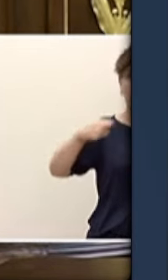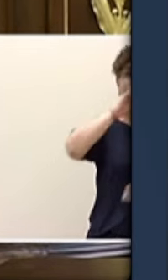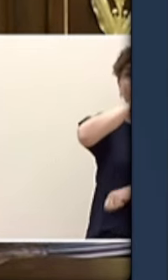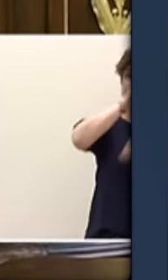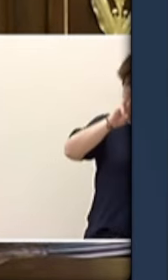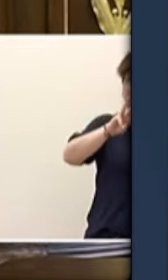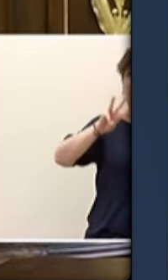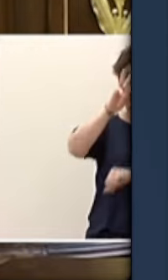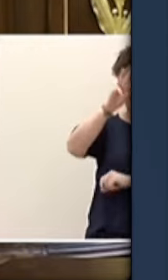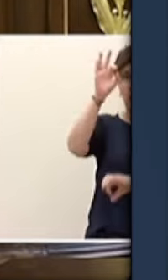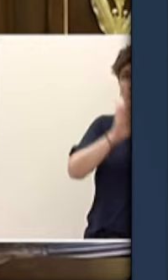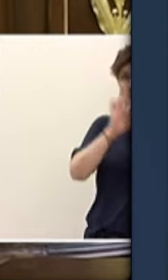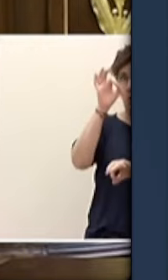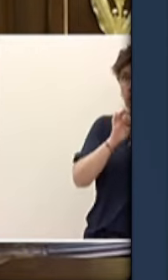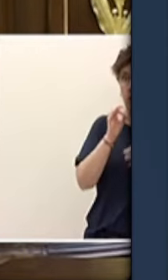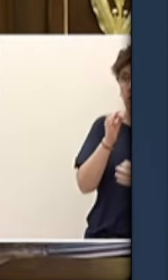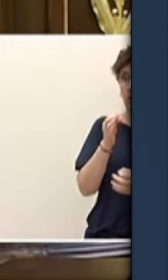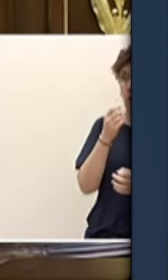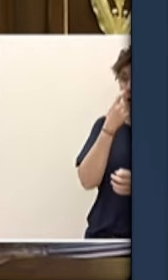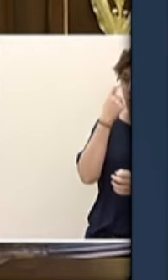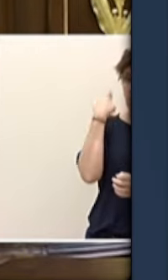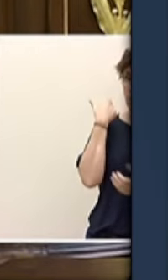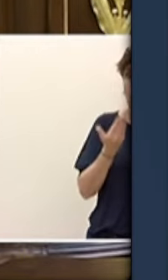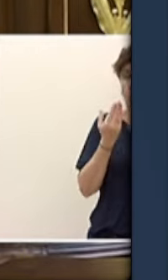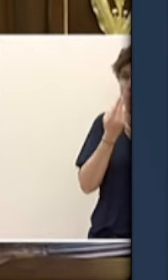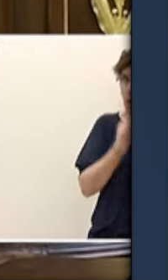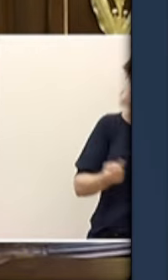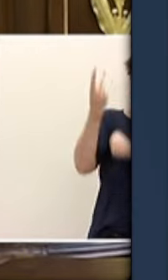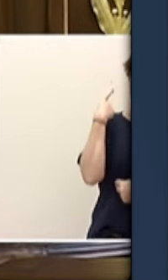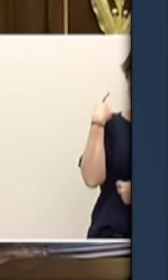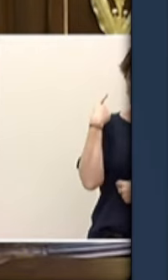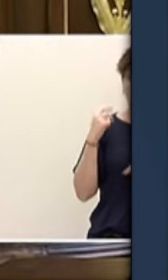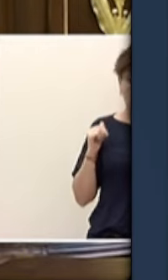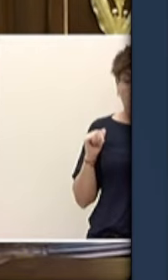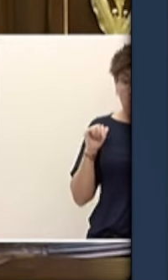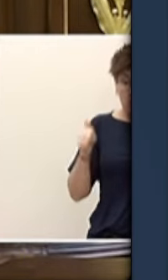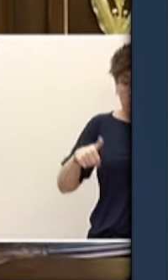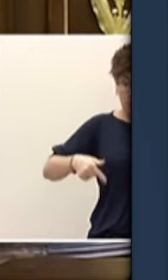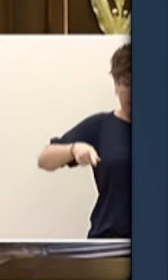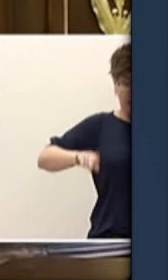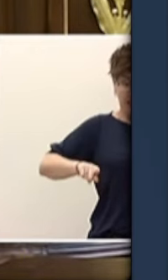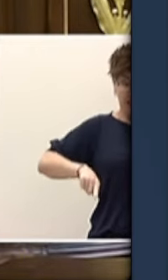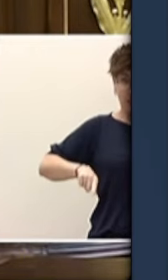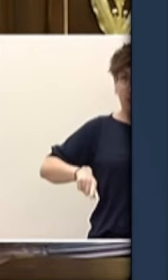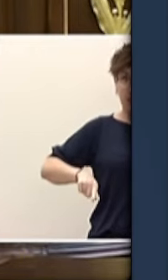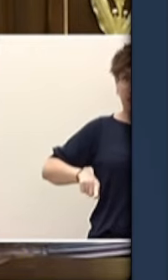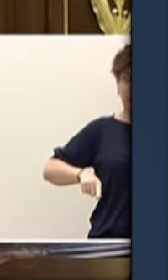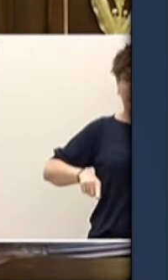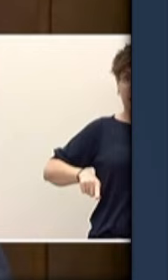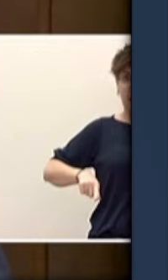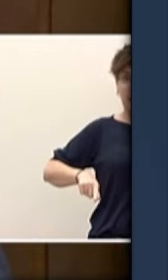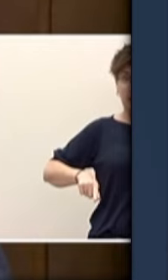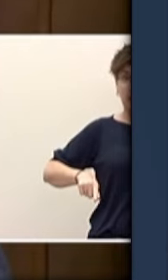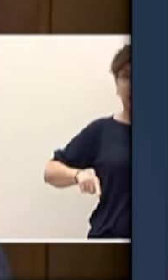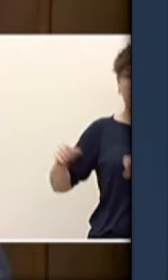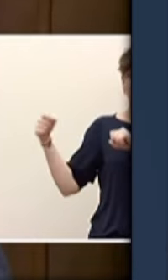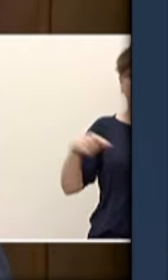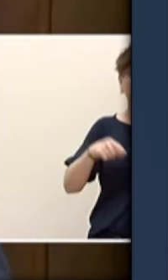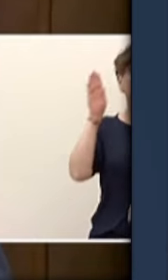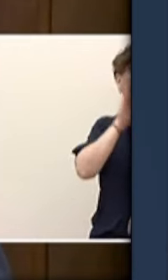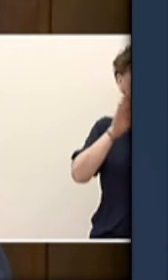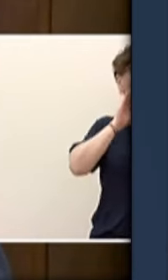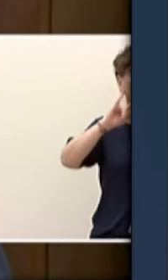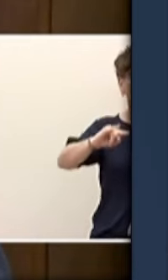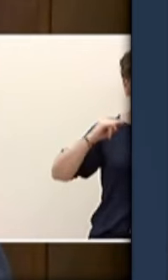solo en los seis primeros meses de este año se ha duplicado la inmigración ilegal en España bajo la presidencia del señor Sánchez. En Canarias